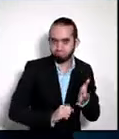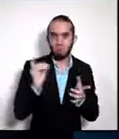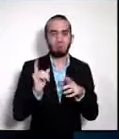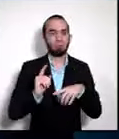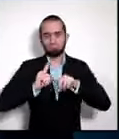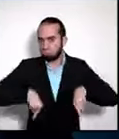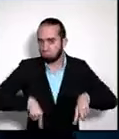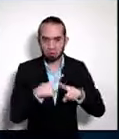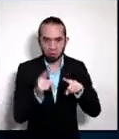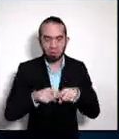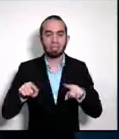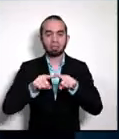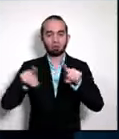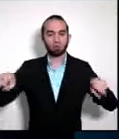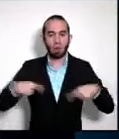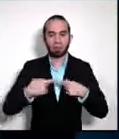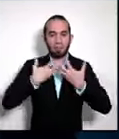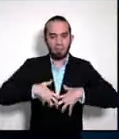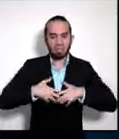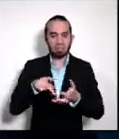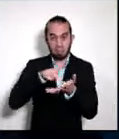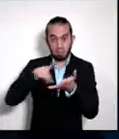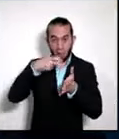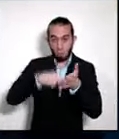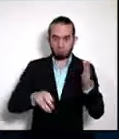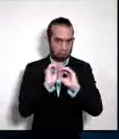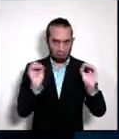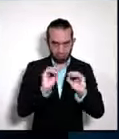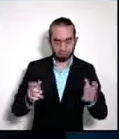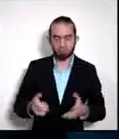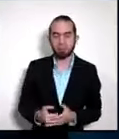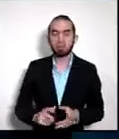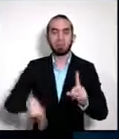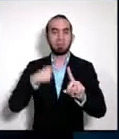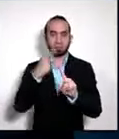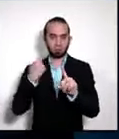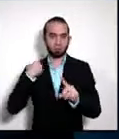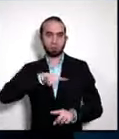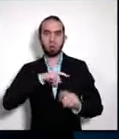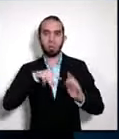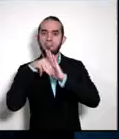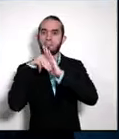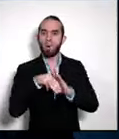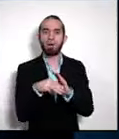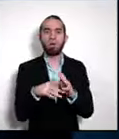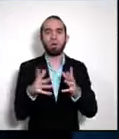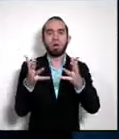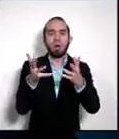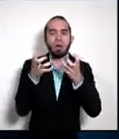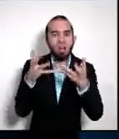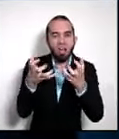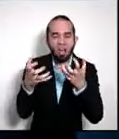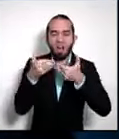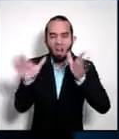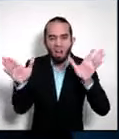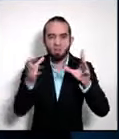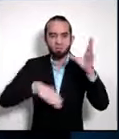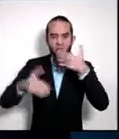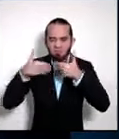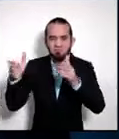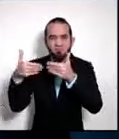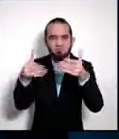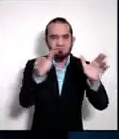dentro de las zonas francas. Y, por supuesto, nuestro modelo ambicioso y agresivo de apertura comercial,